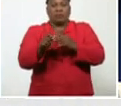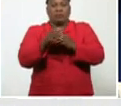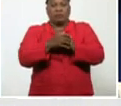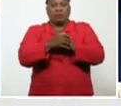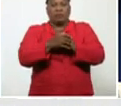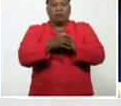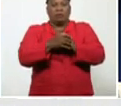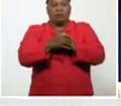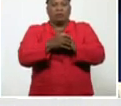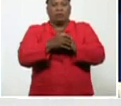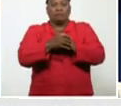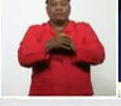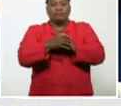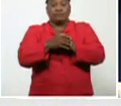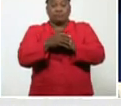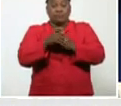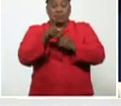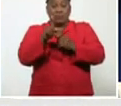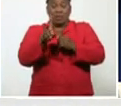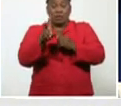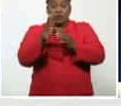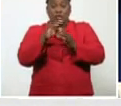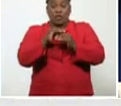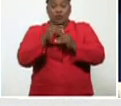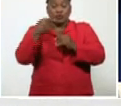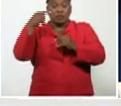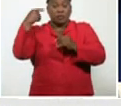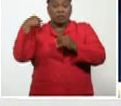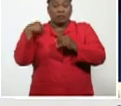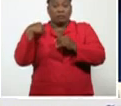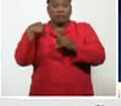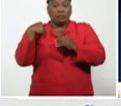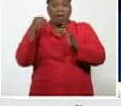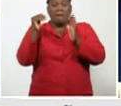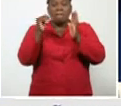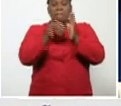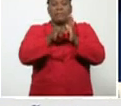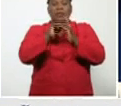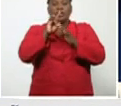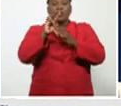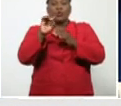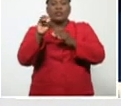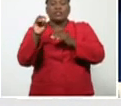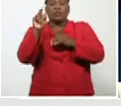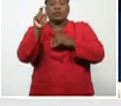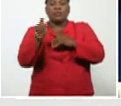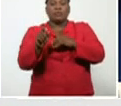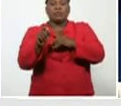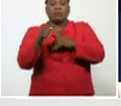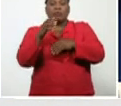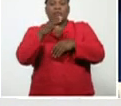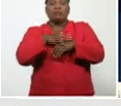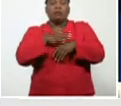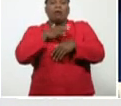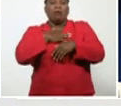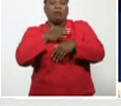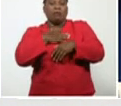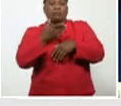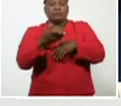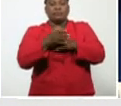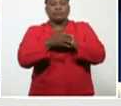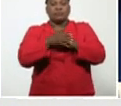Hasta la noche, hasta las 12 de la noche de ayer, de los 1.900 pacientes diagnosticados, se mantienen